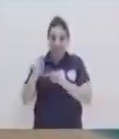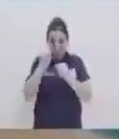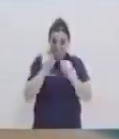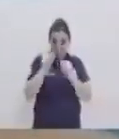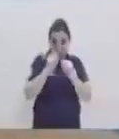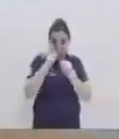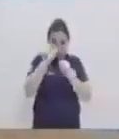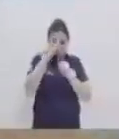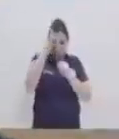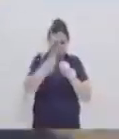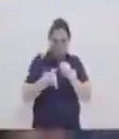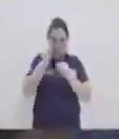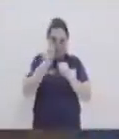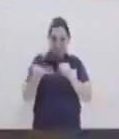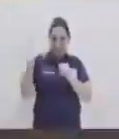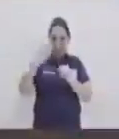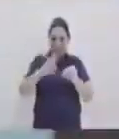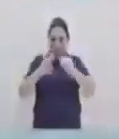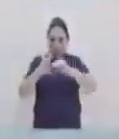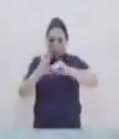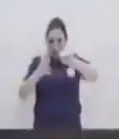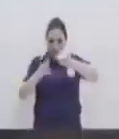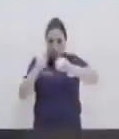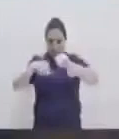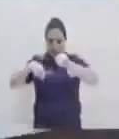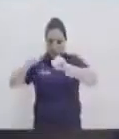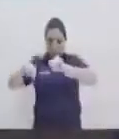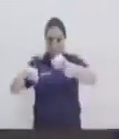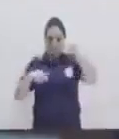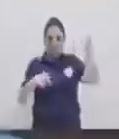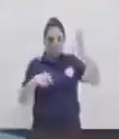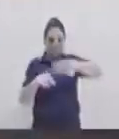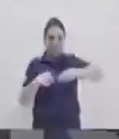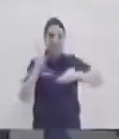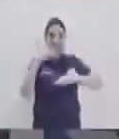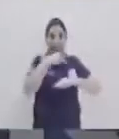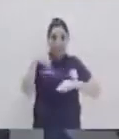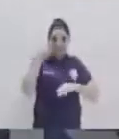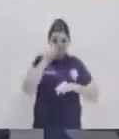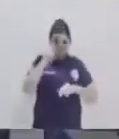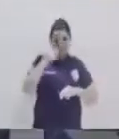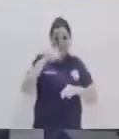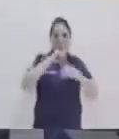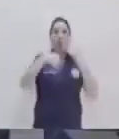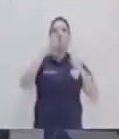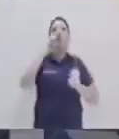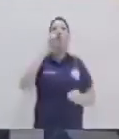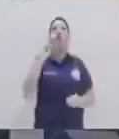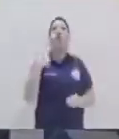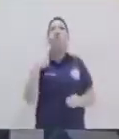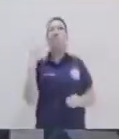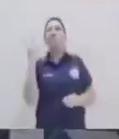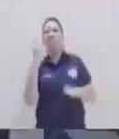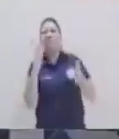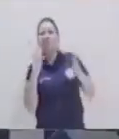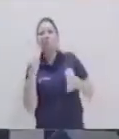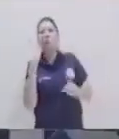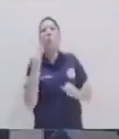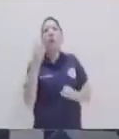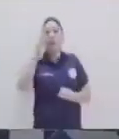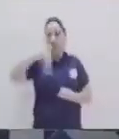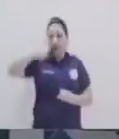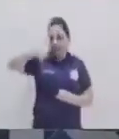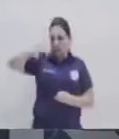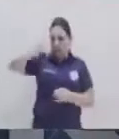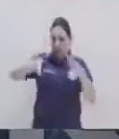este punto que le dijimos que llamábamos foco. Y aproximadamente, ¿cuántas líneas deberíamos de